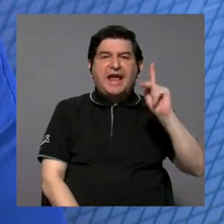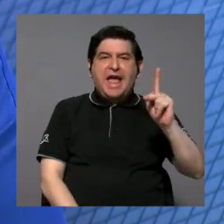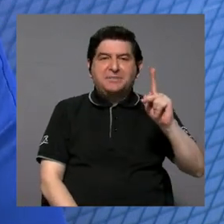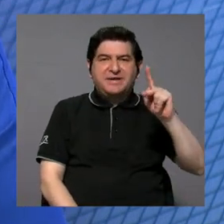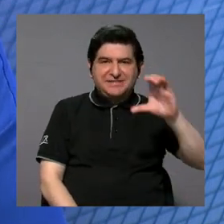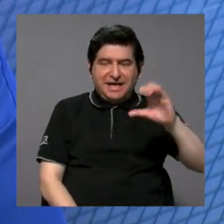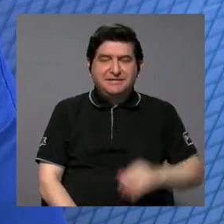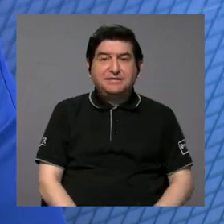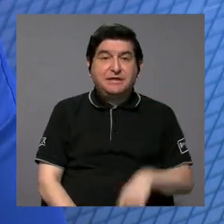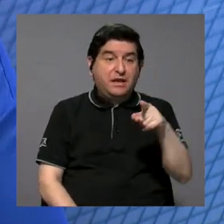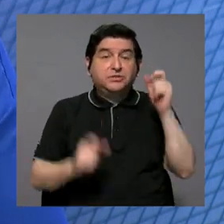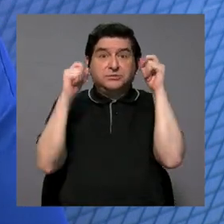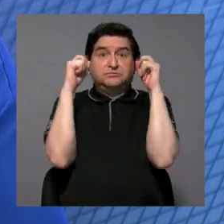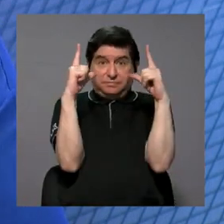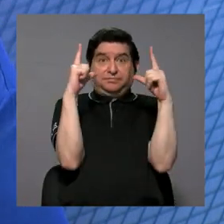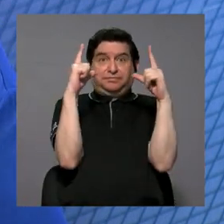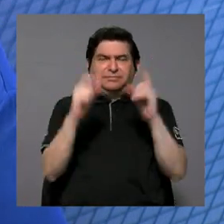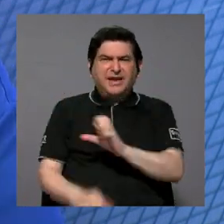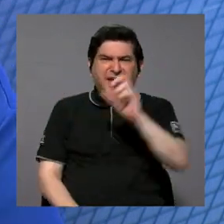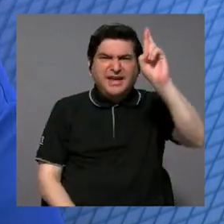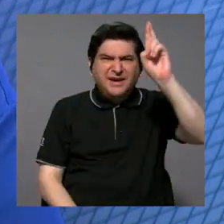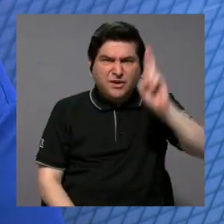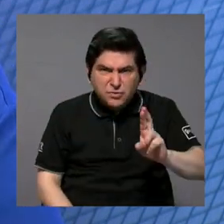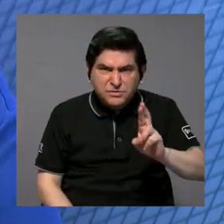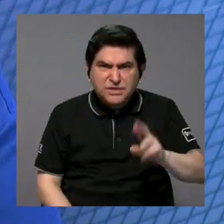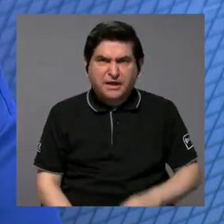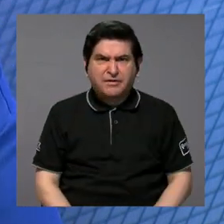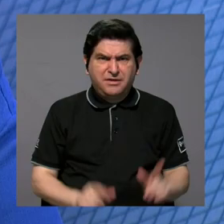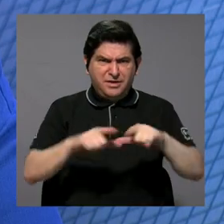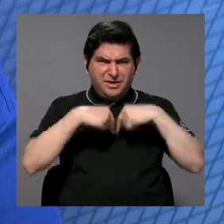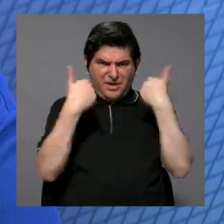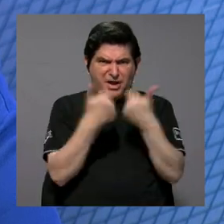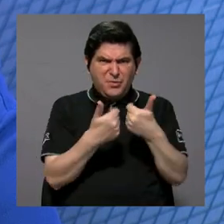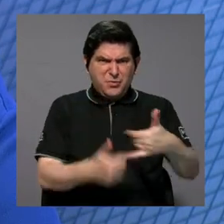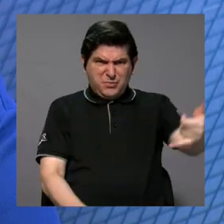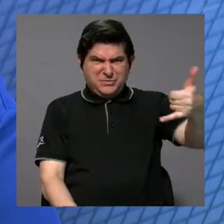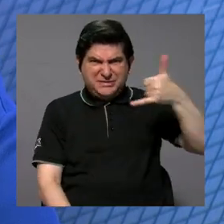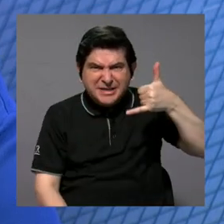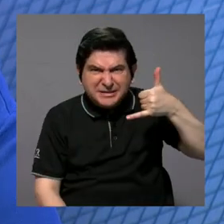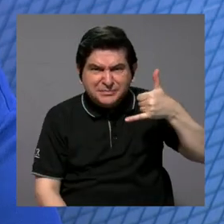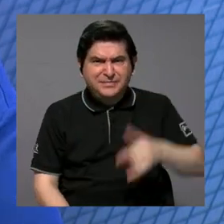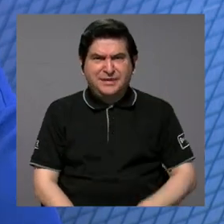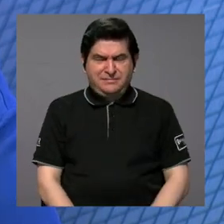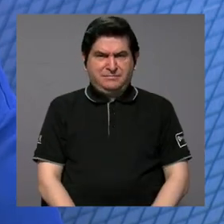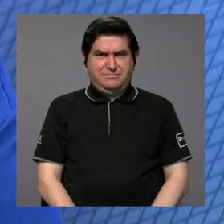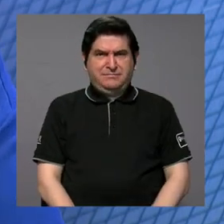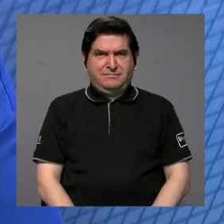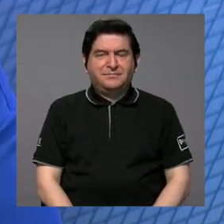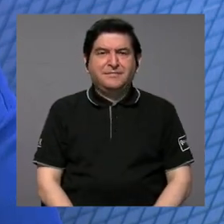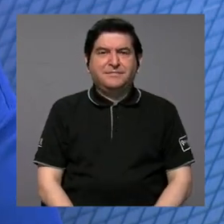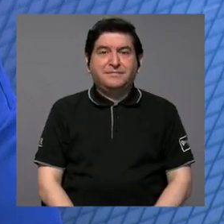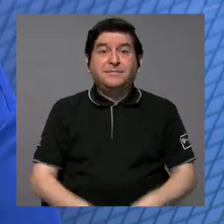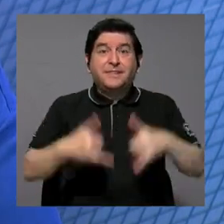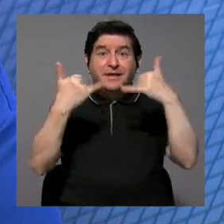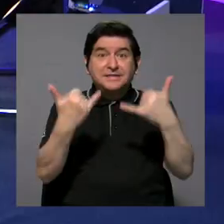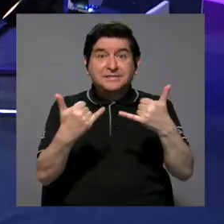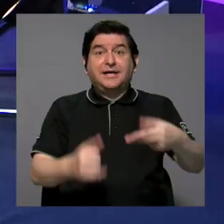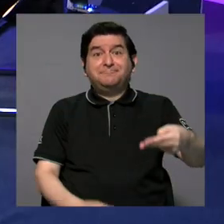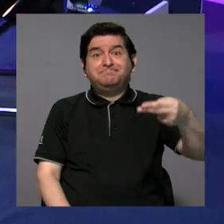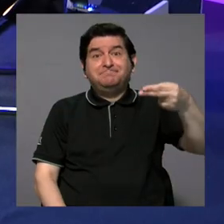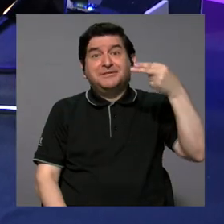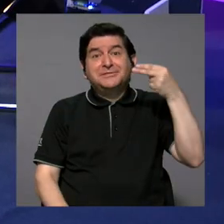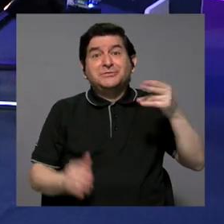nadie salía de su sorpresa de que desde Costa Rica, era un grupo, estuviera llamando, porque Costa Rica es una imagen, entonces, para hacer ya una historia